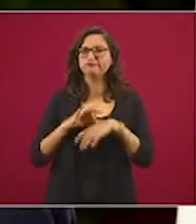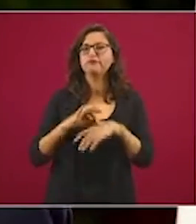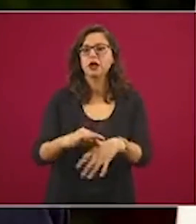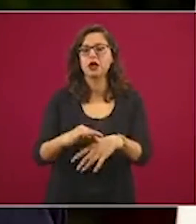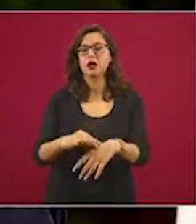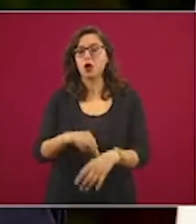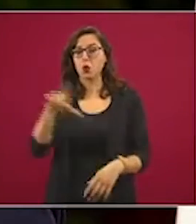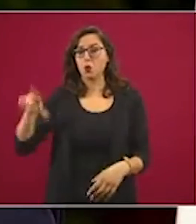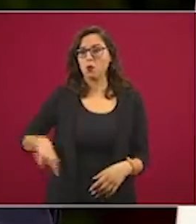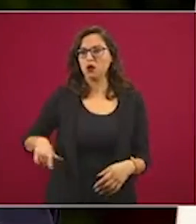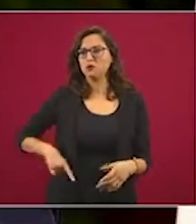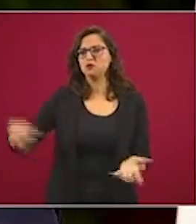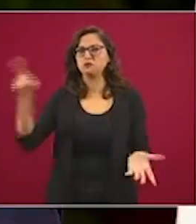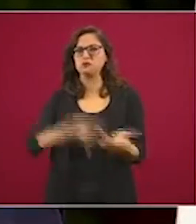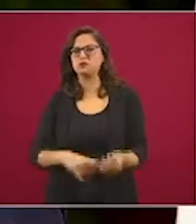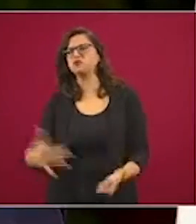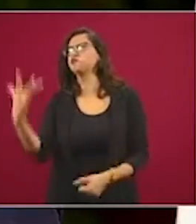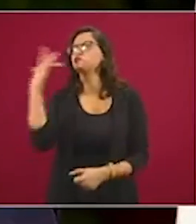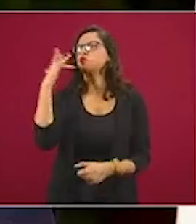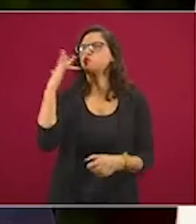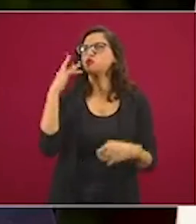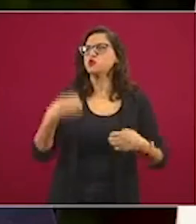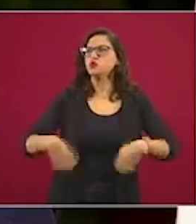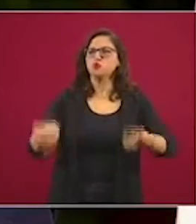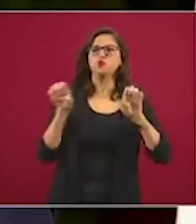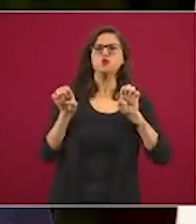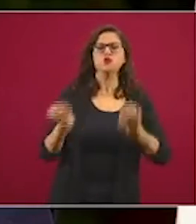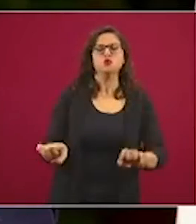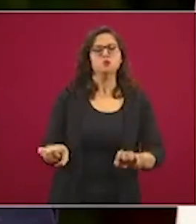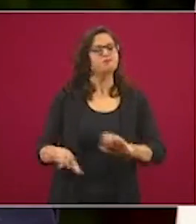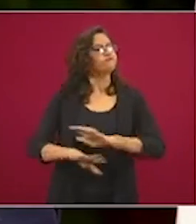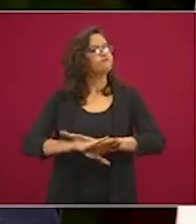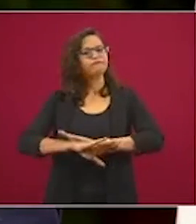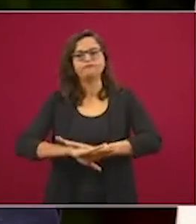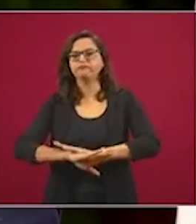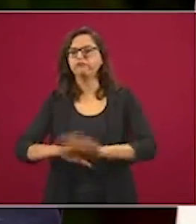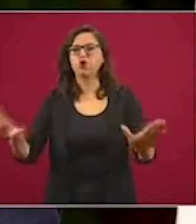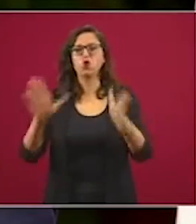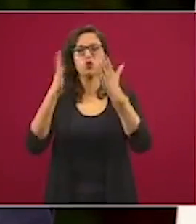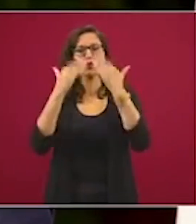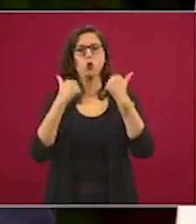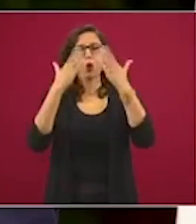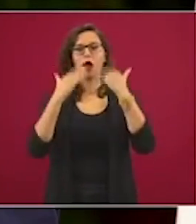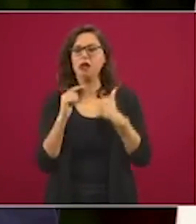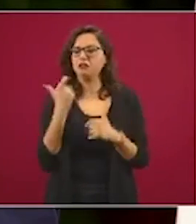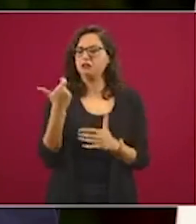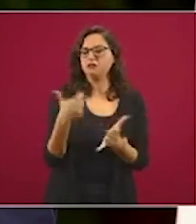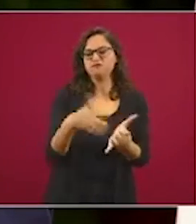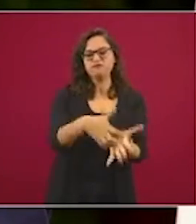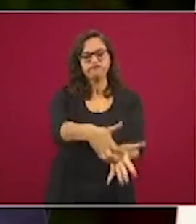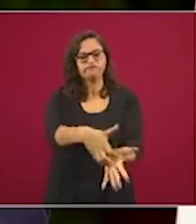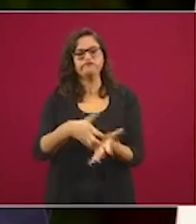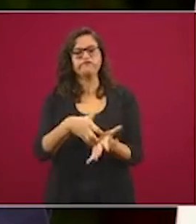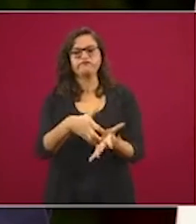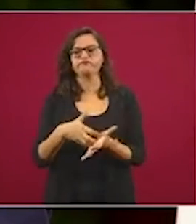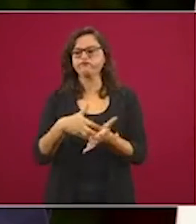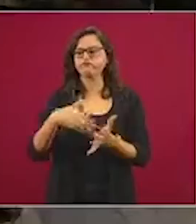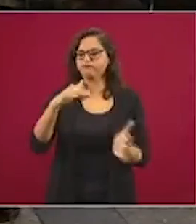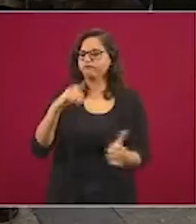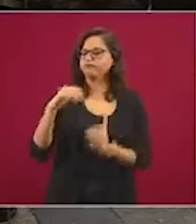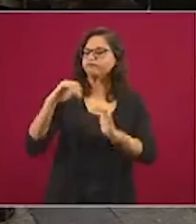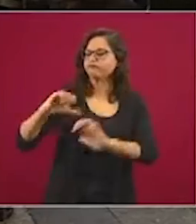el gobierno y todo lo que se ahorra se destina a conseguir el bienestar del pueblo.